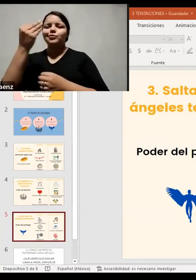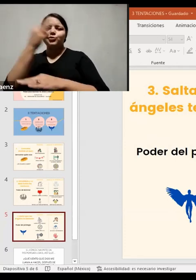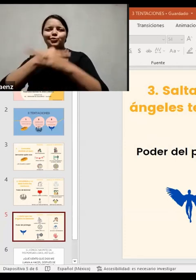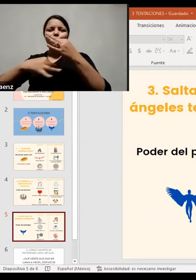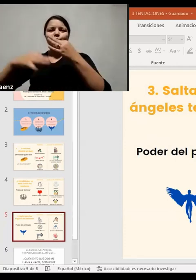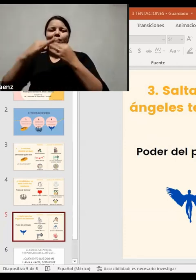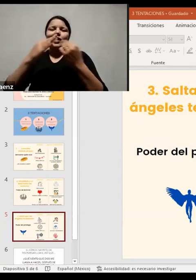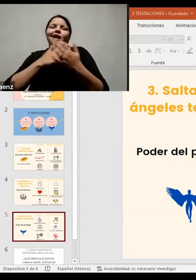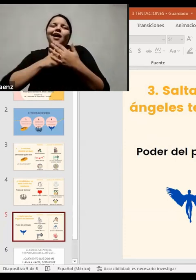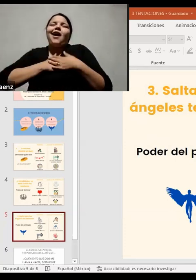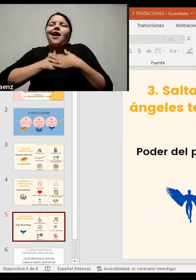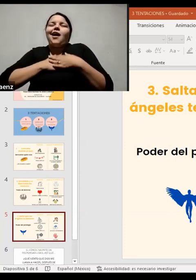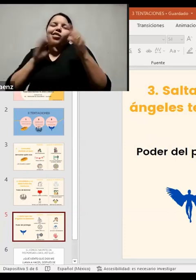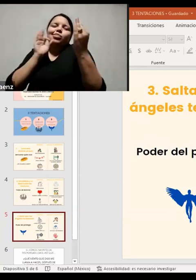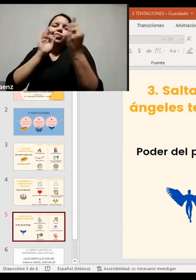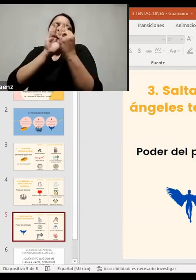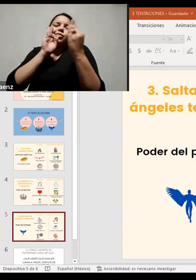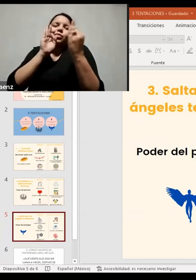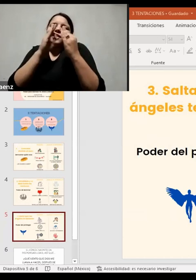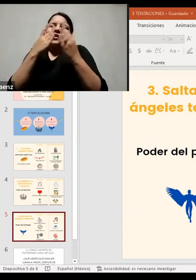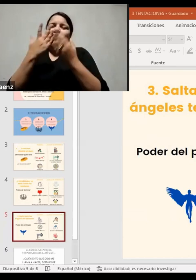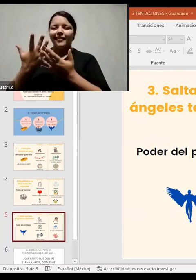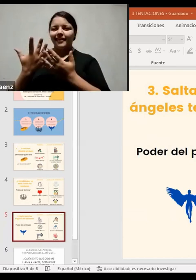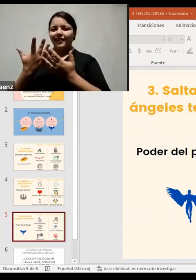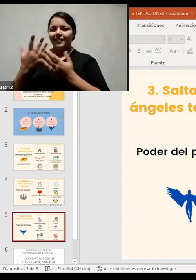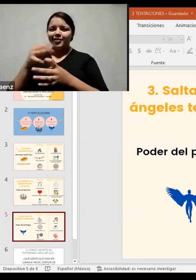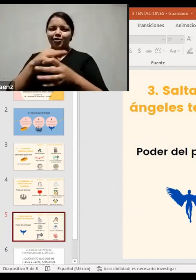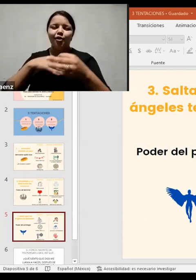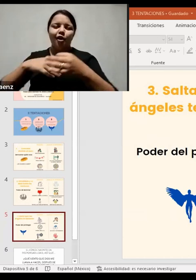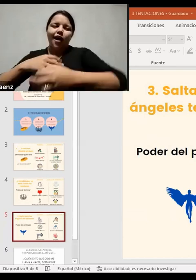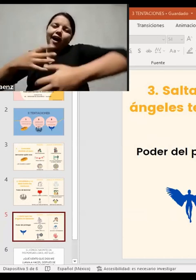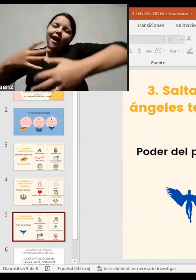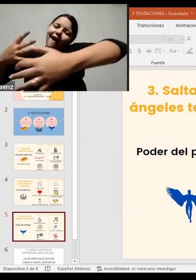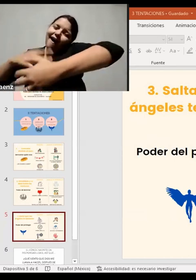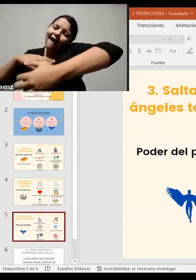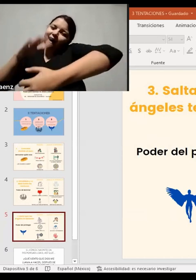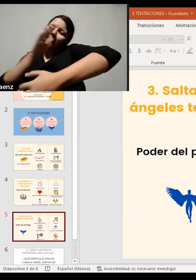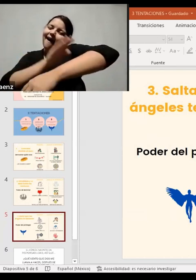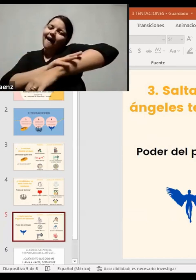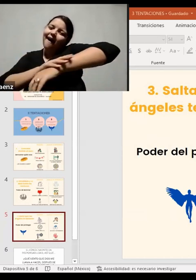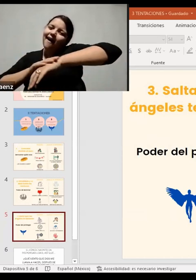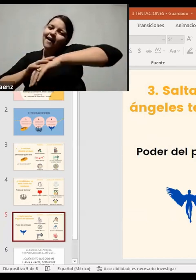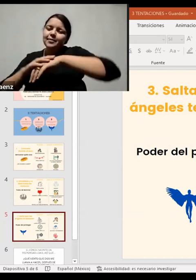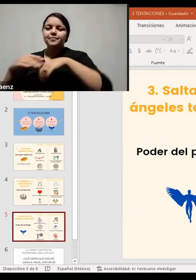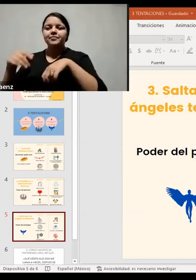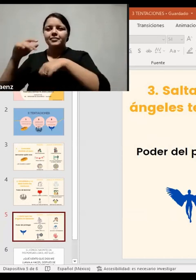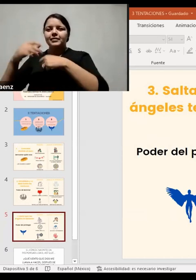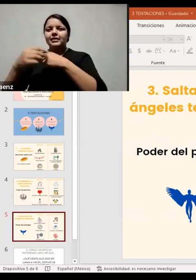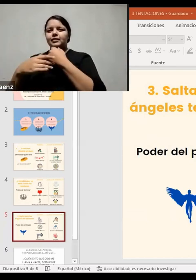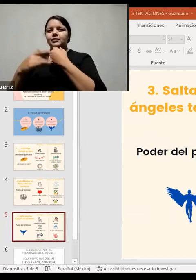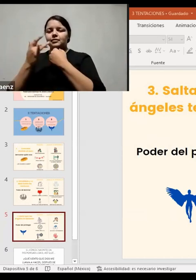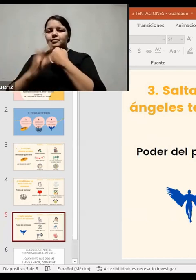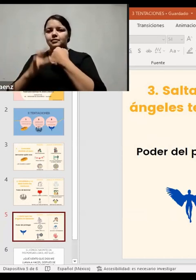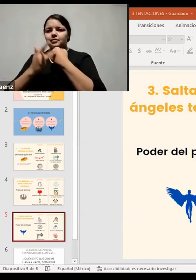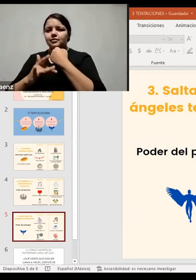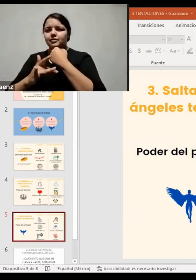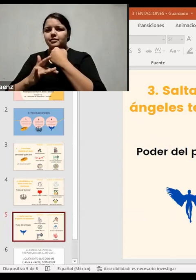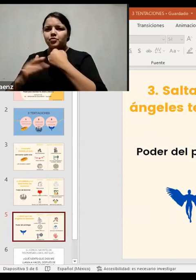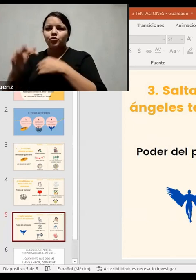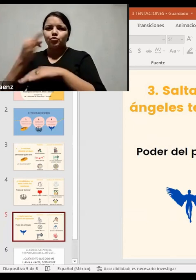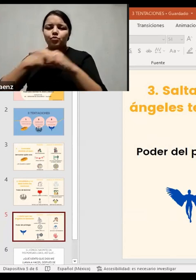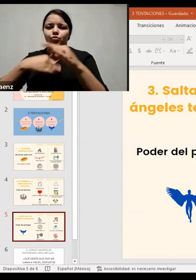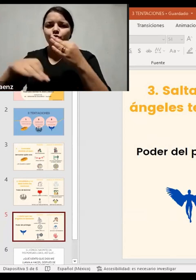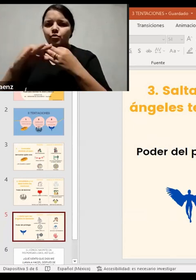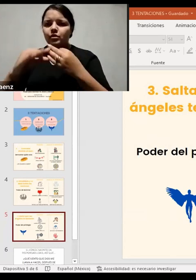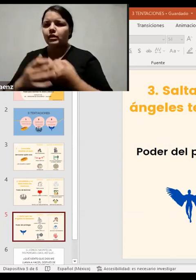amor, mucha cercanía, inclusive hasta el color de piel. No se ve nada, solamente la